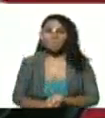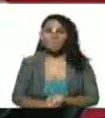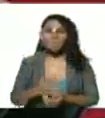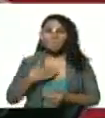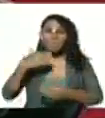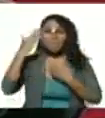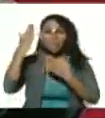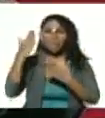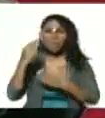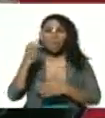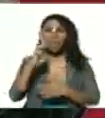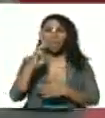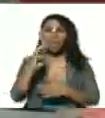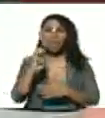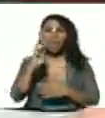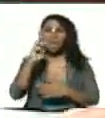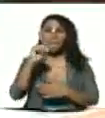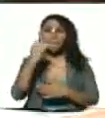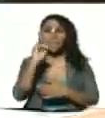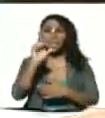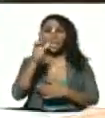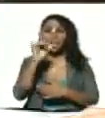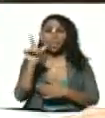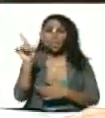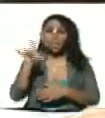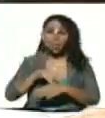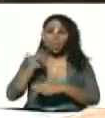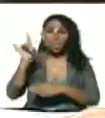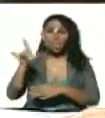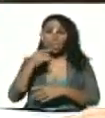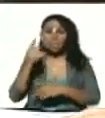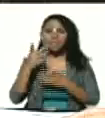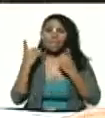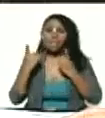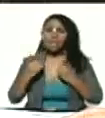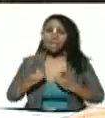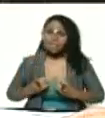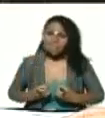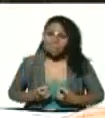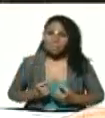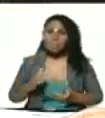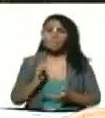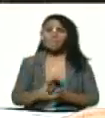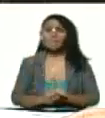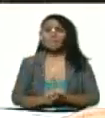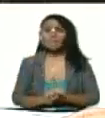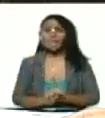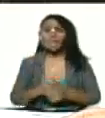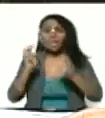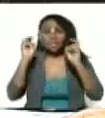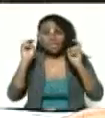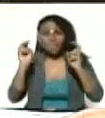mi saludo mi saludo Remigio le dije que descansar un rato que la fragua